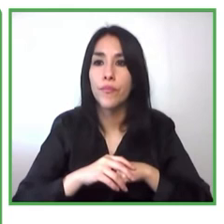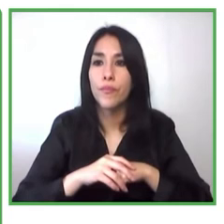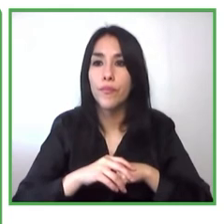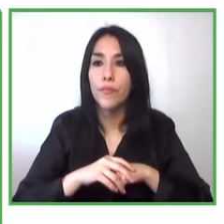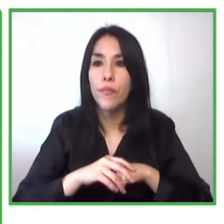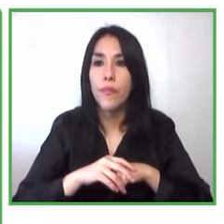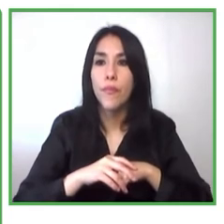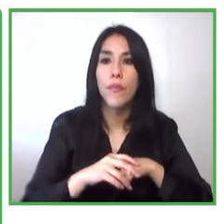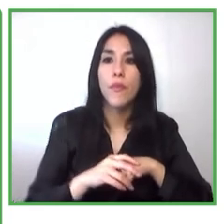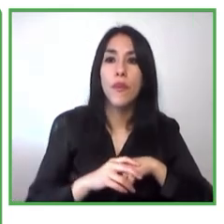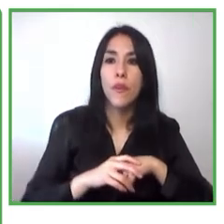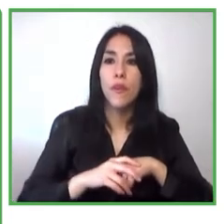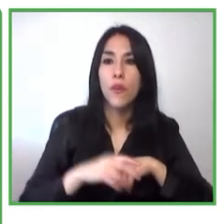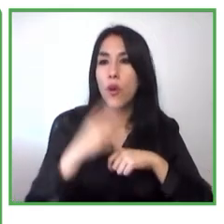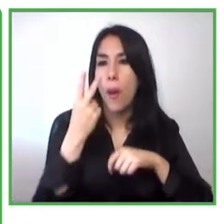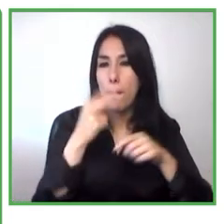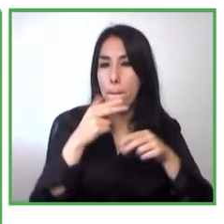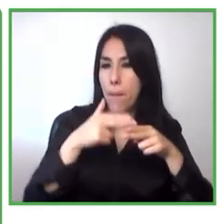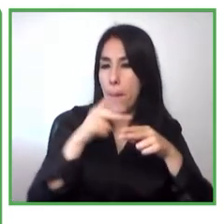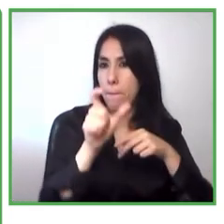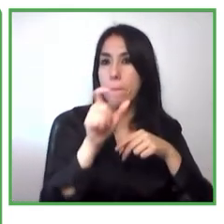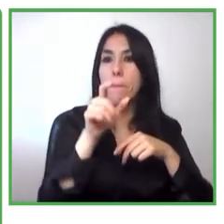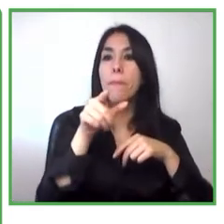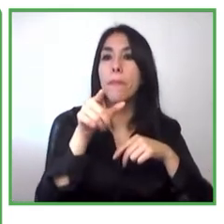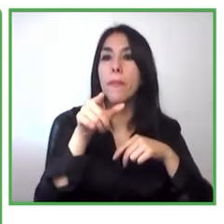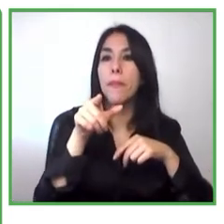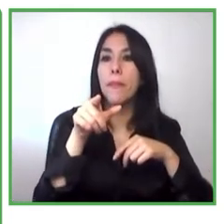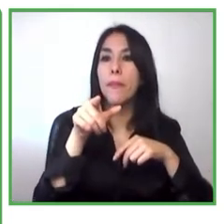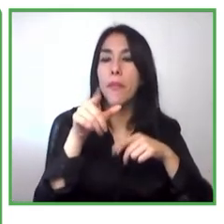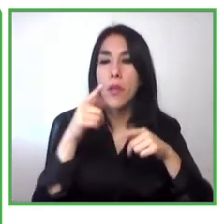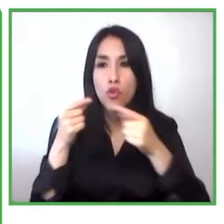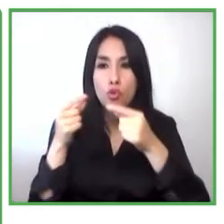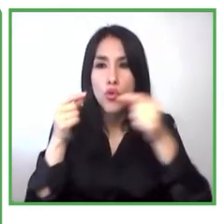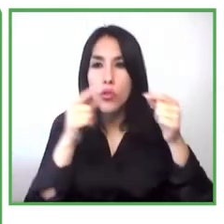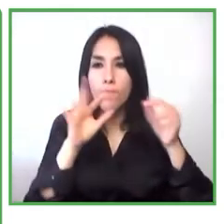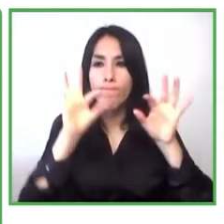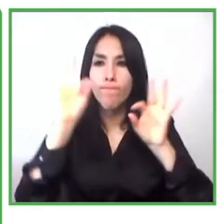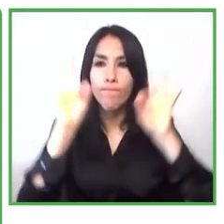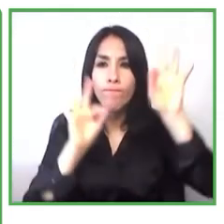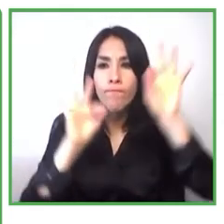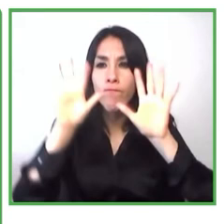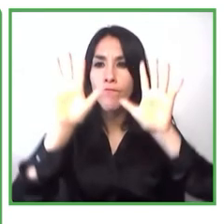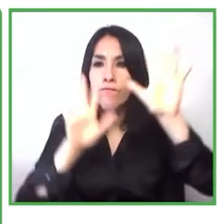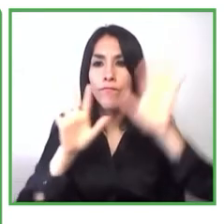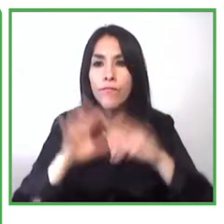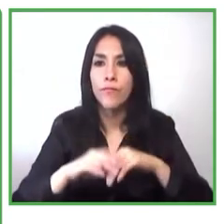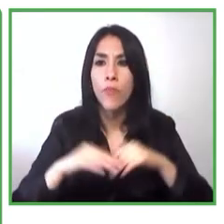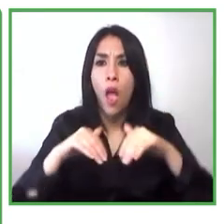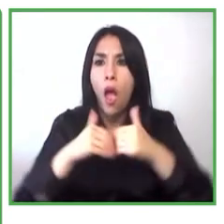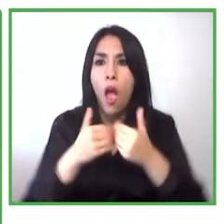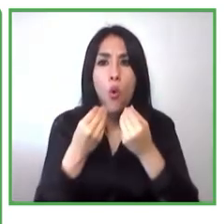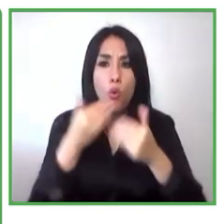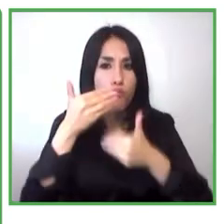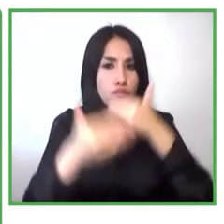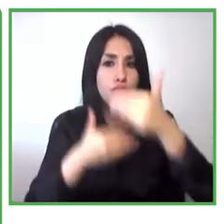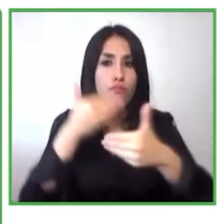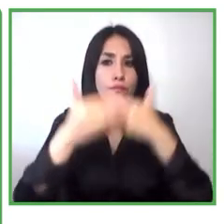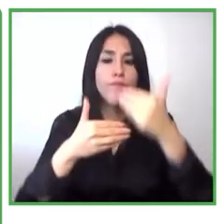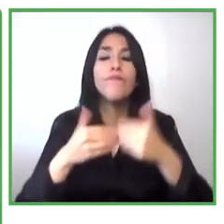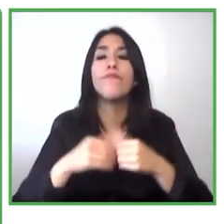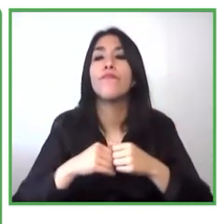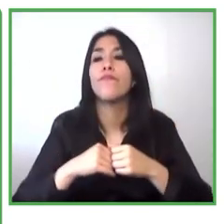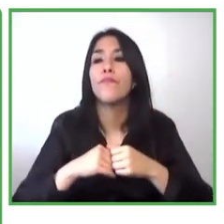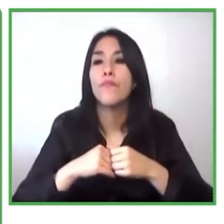entender cómo ellos podían modelar un negocio y entender su negocio de otra forma y fue